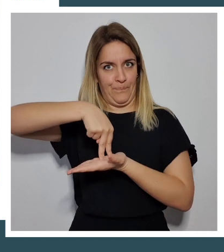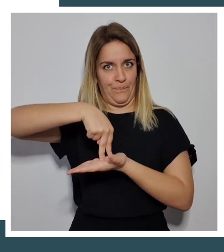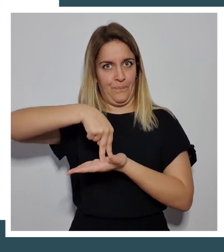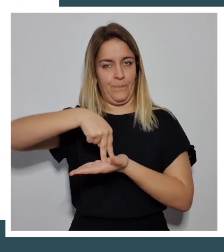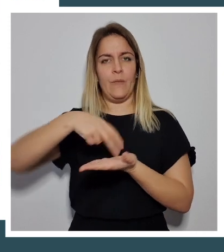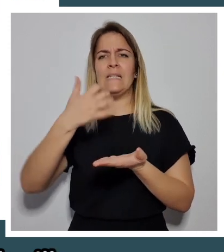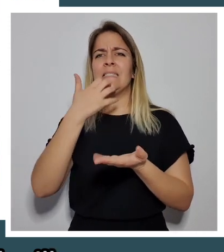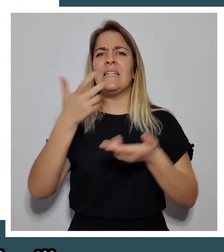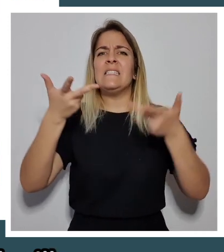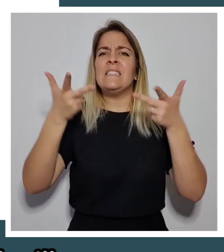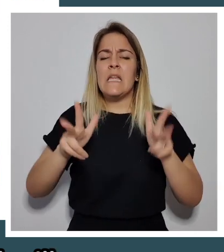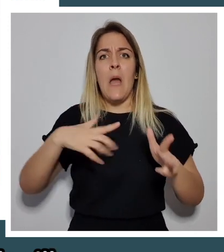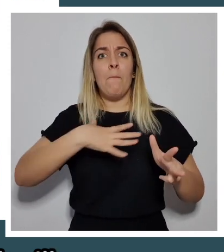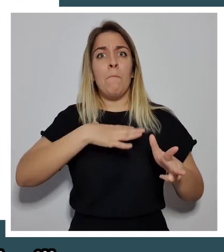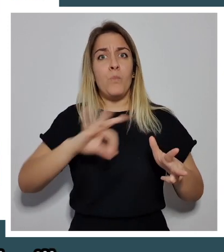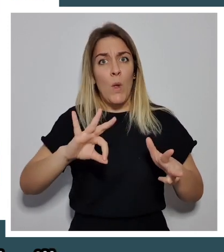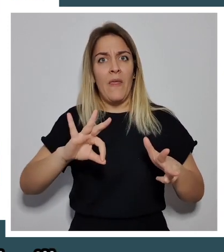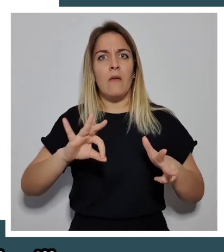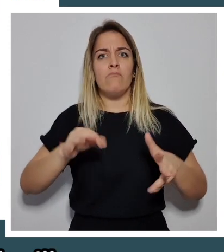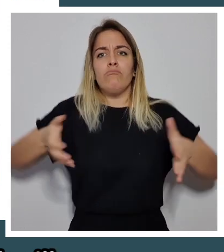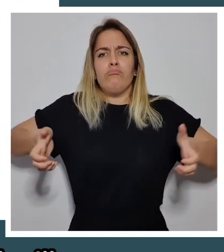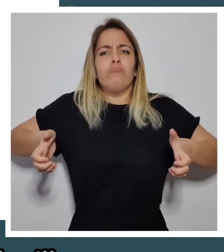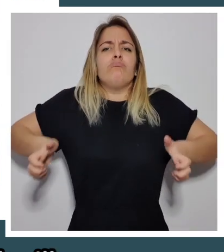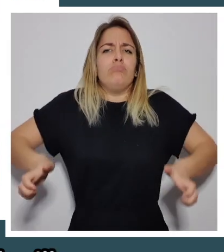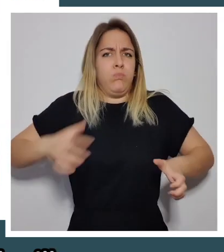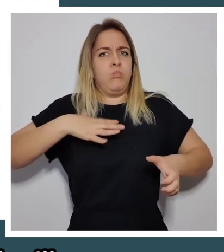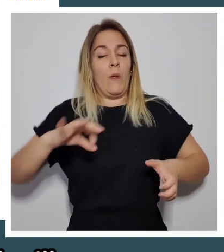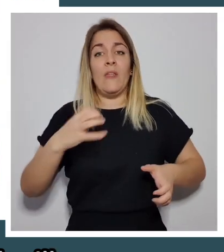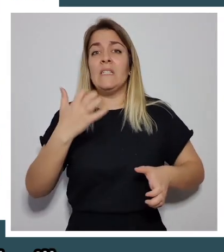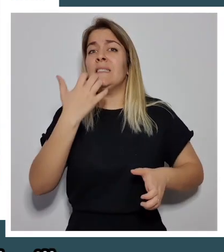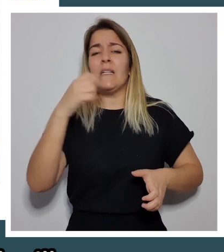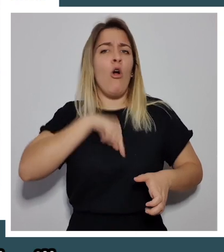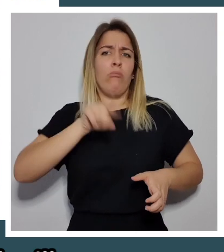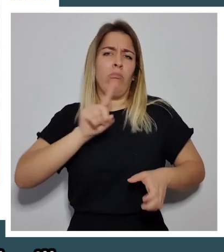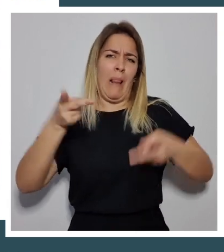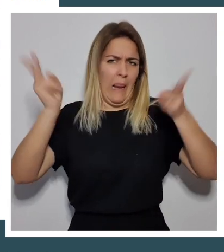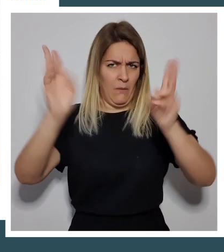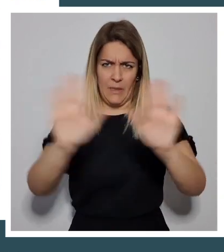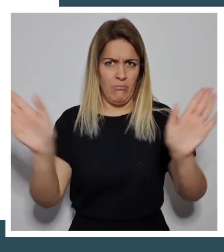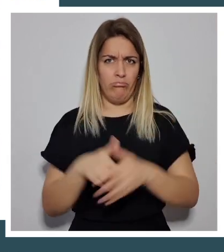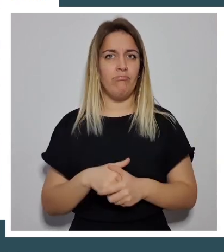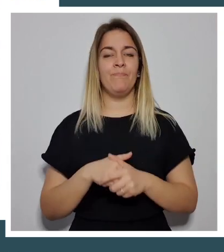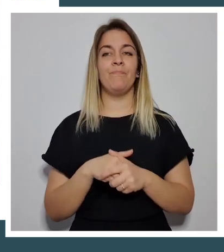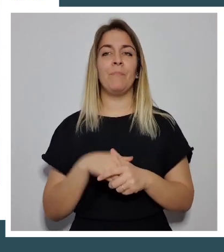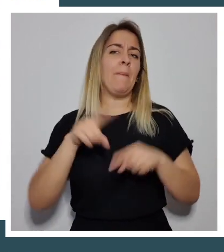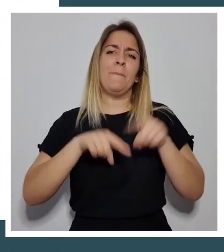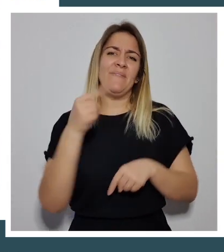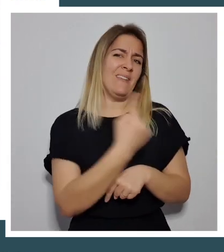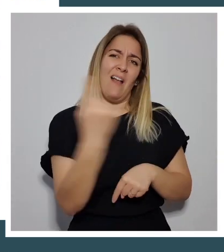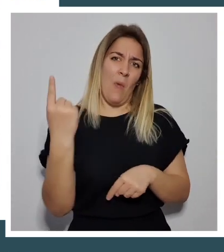la silla, si no en nuestras rodillas y si podemos libremente ponernos de pie sin ningún apoyo,